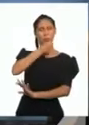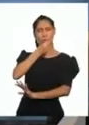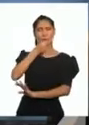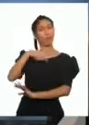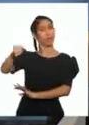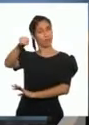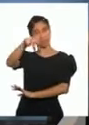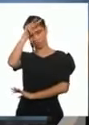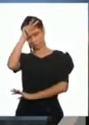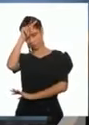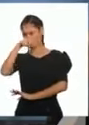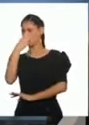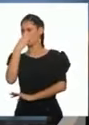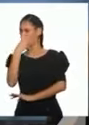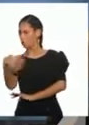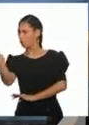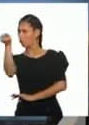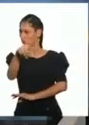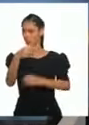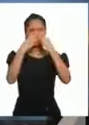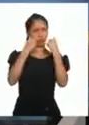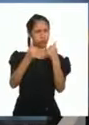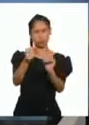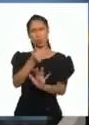talentosos en nuestra historia.